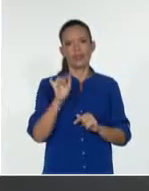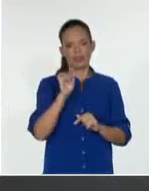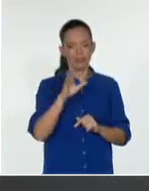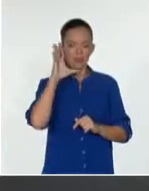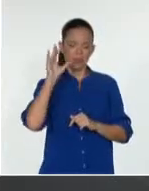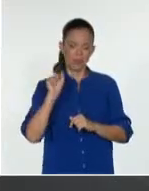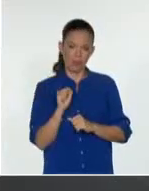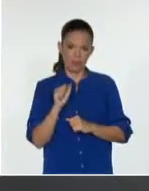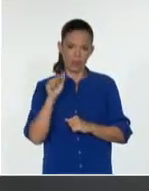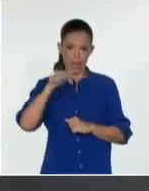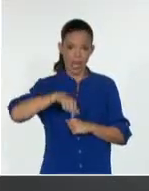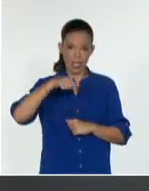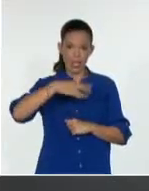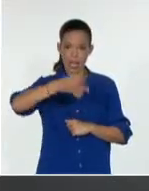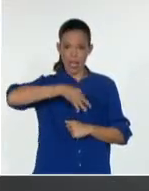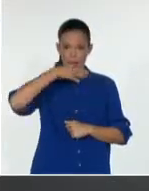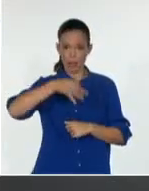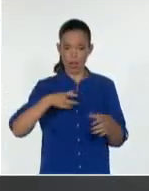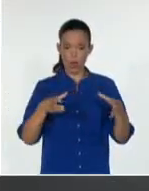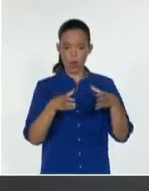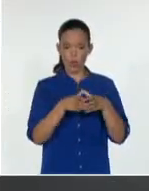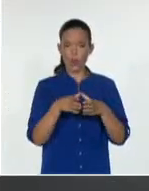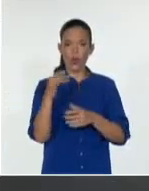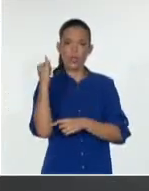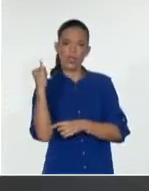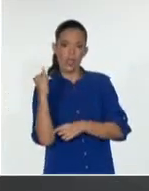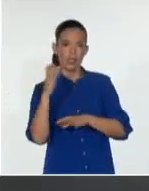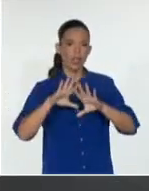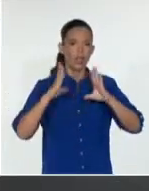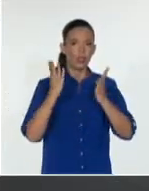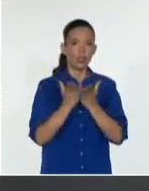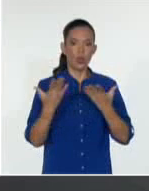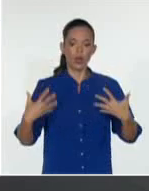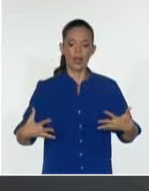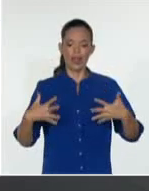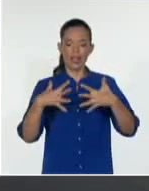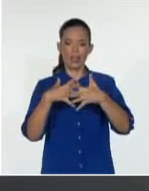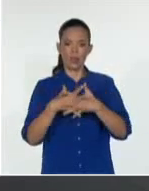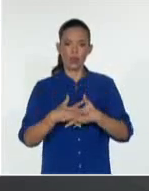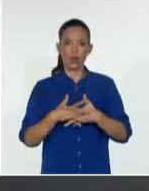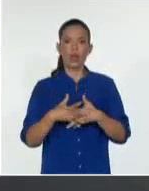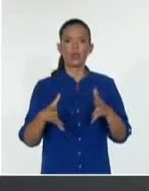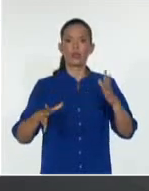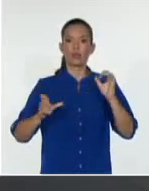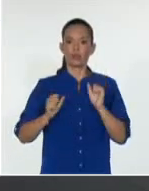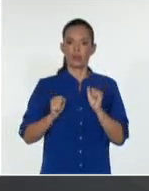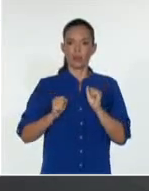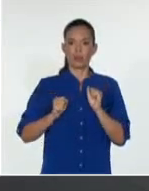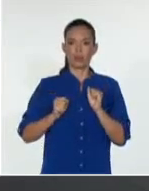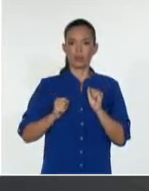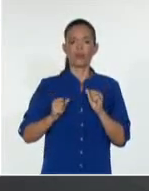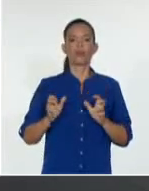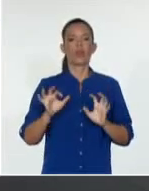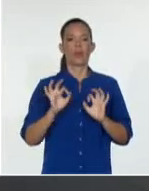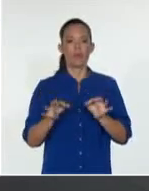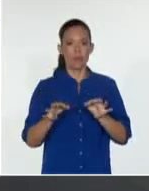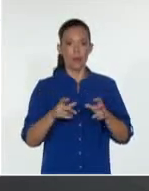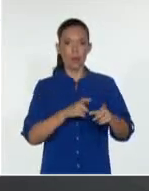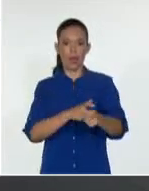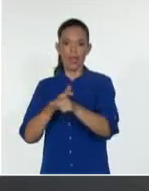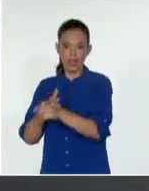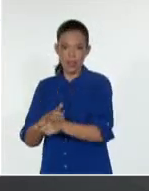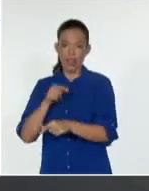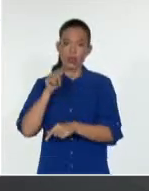veces aquí, que la izquierda y cualquier relación con movimientos guerrilleros en Colombia tienen un costo social y político altísimo.